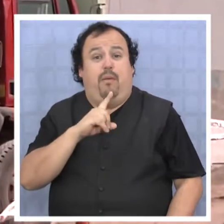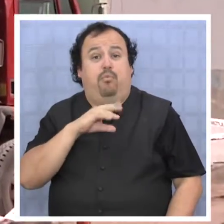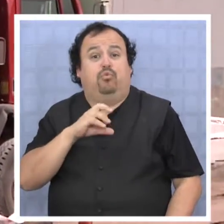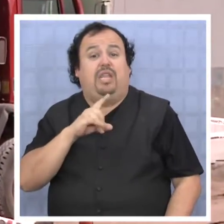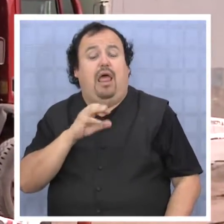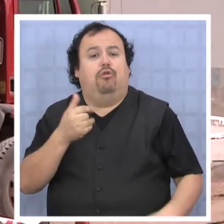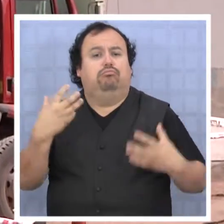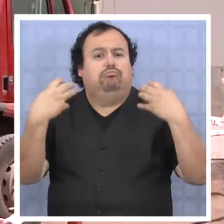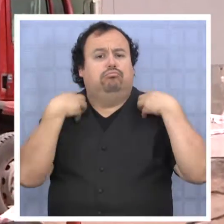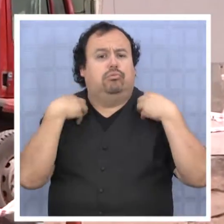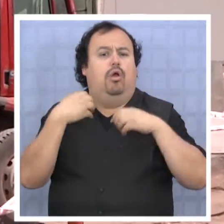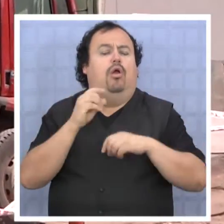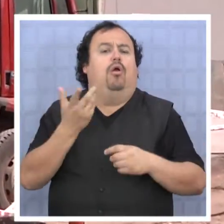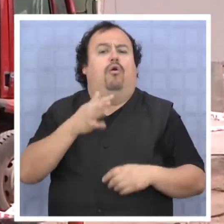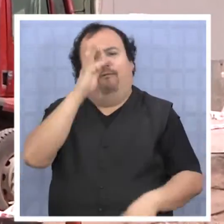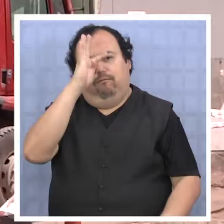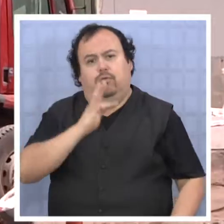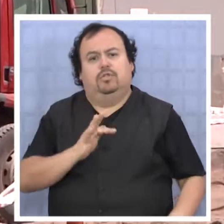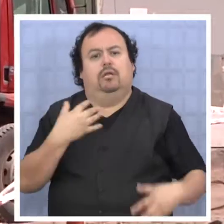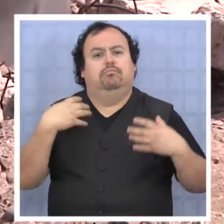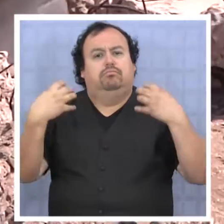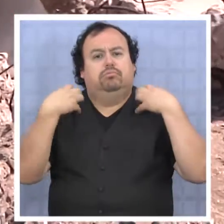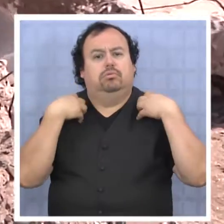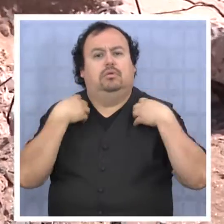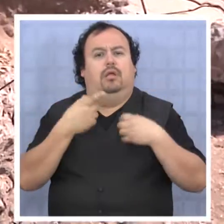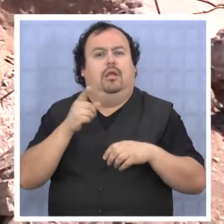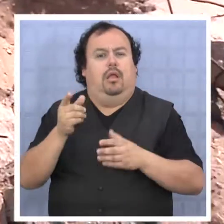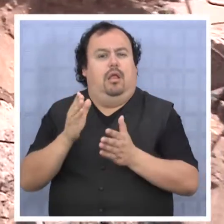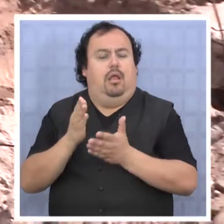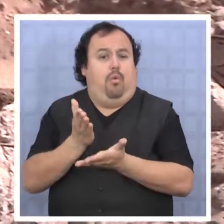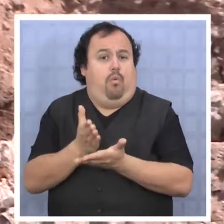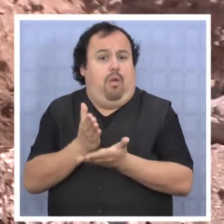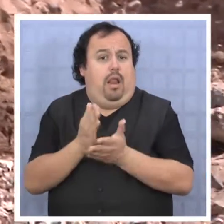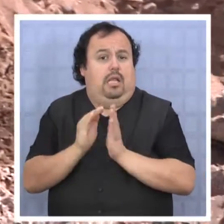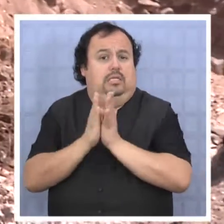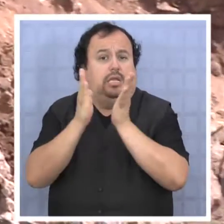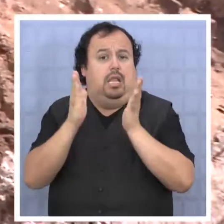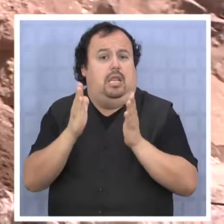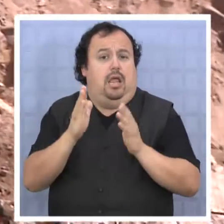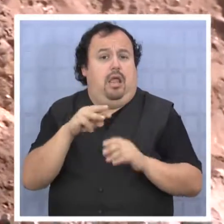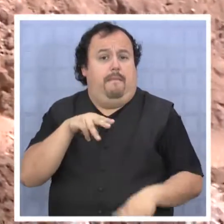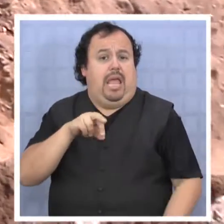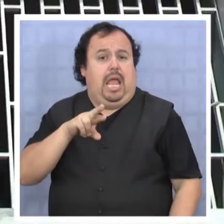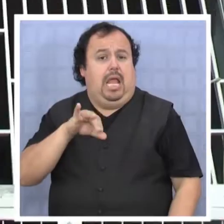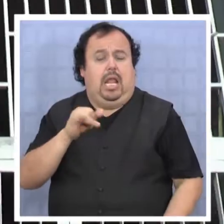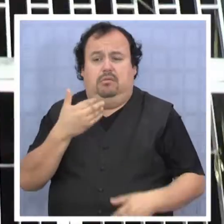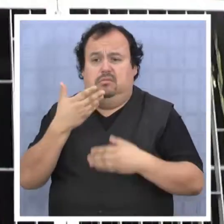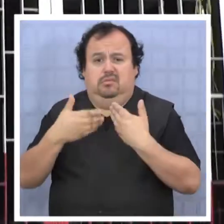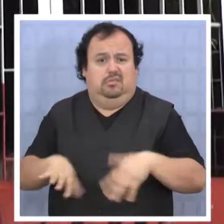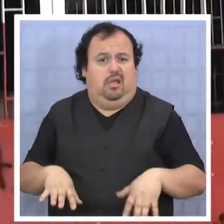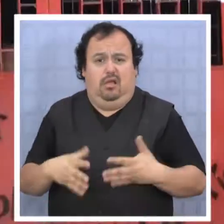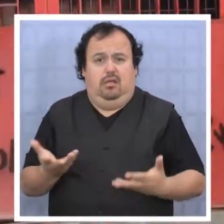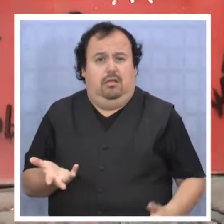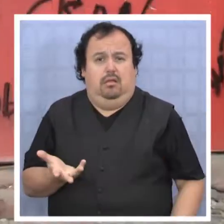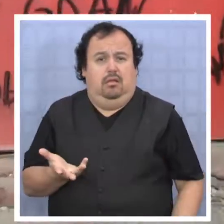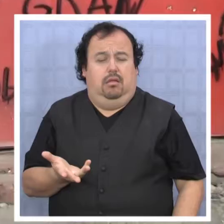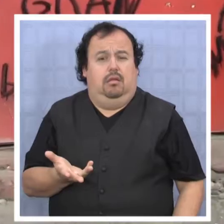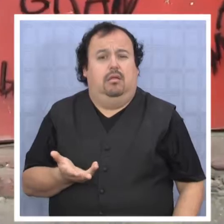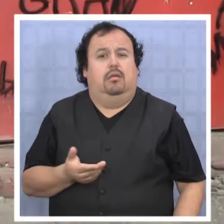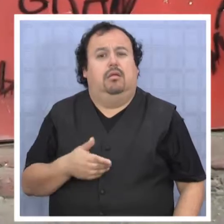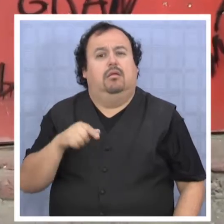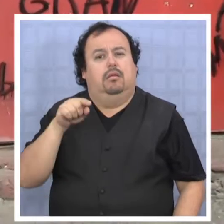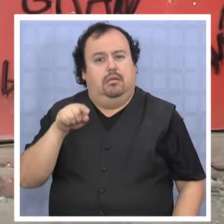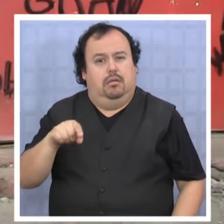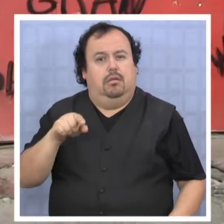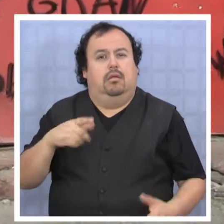la responsabilidad de los funcionarios a cargo, puesto que el daño a la Escuela Santa María ya está hecho. Espero que